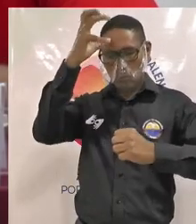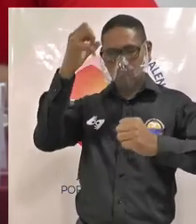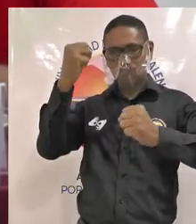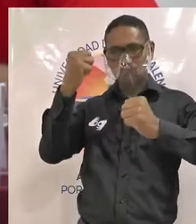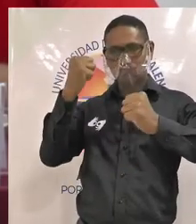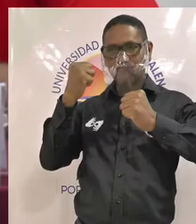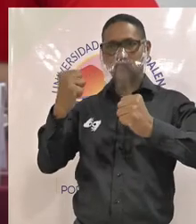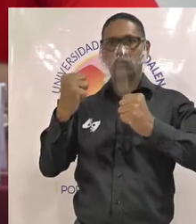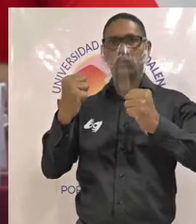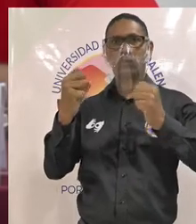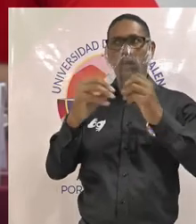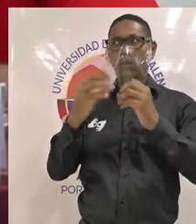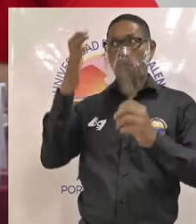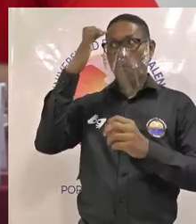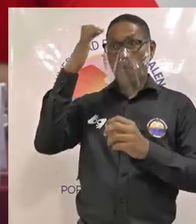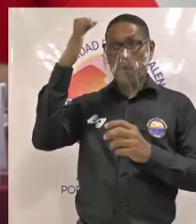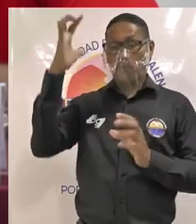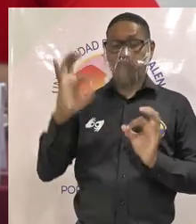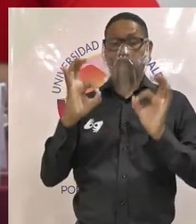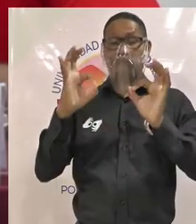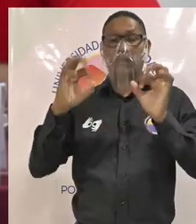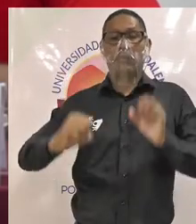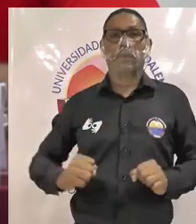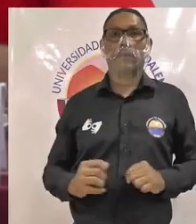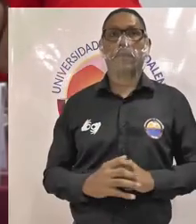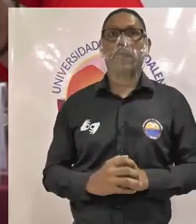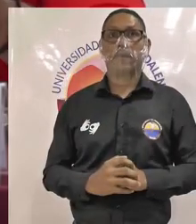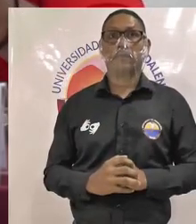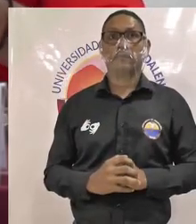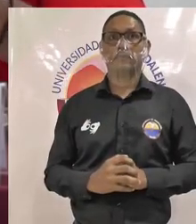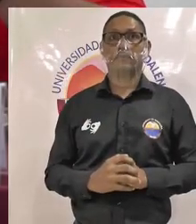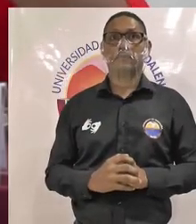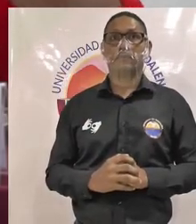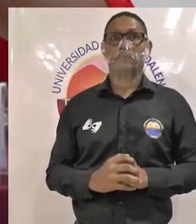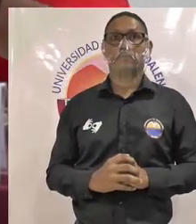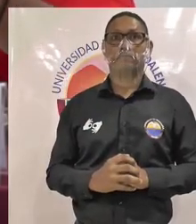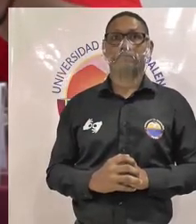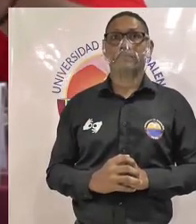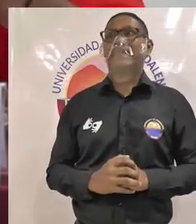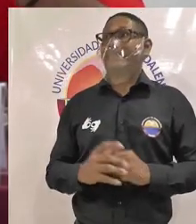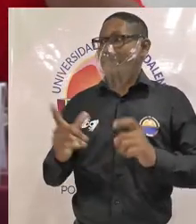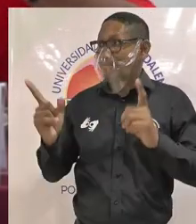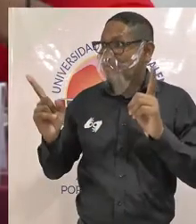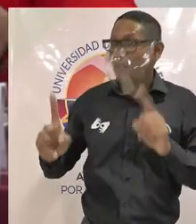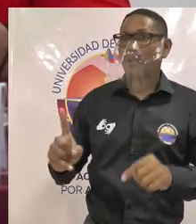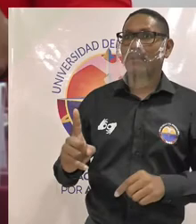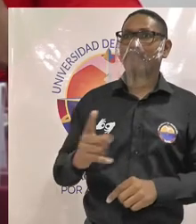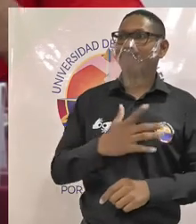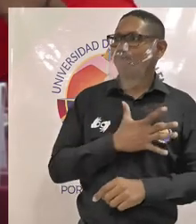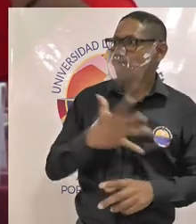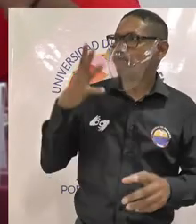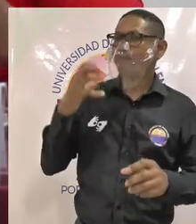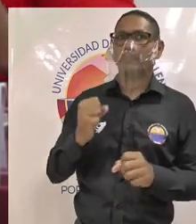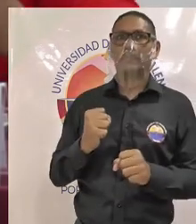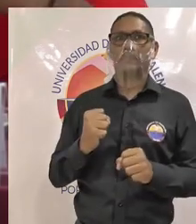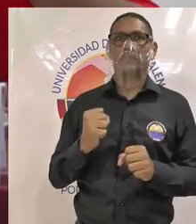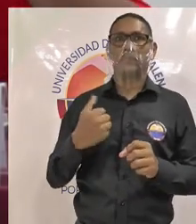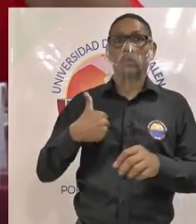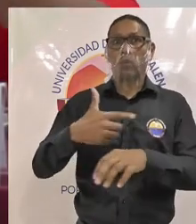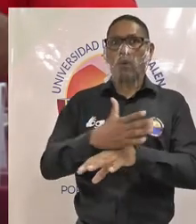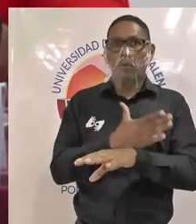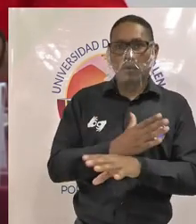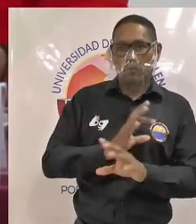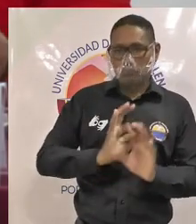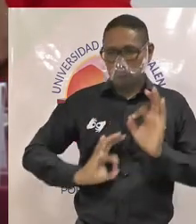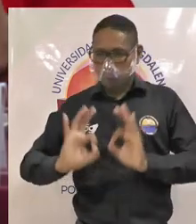necesarios para el profesional también nos hubiera encantado tener diapositivas aquí que pues diseñamos y vamos a